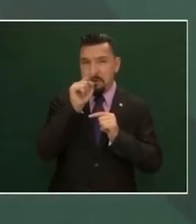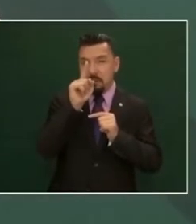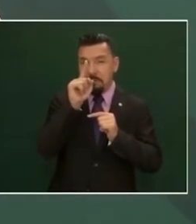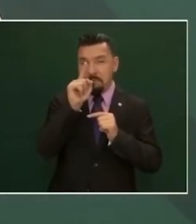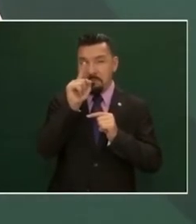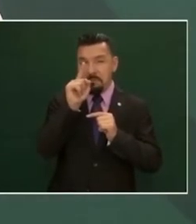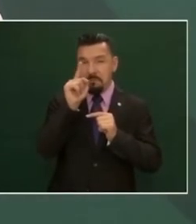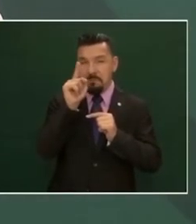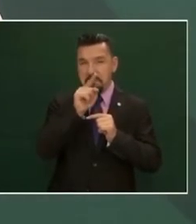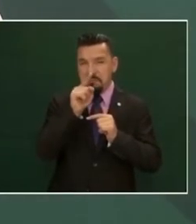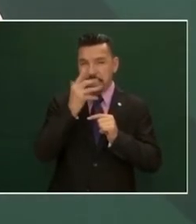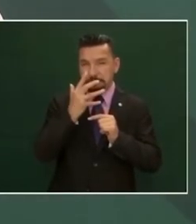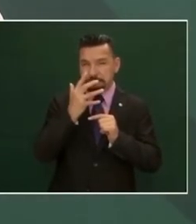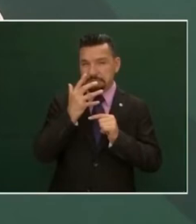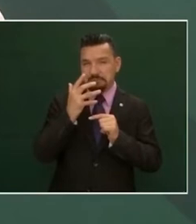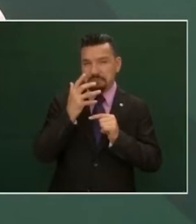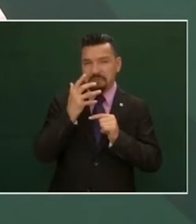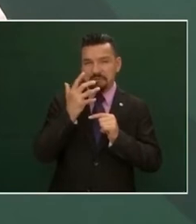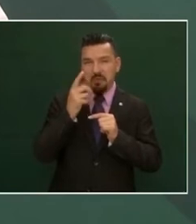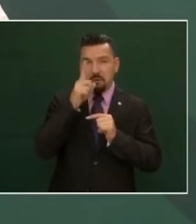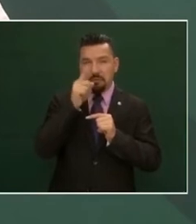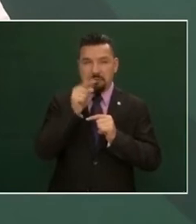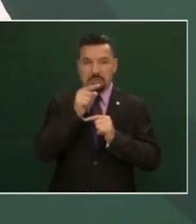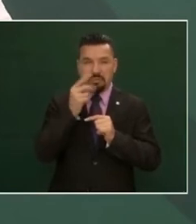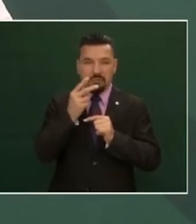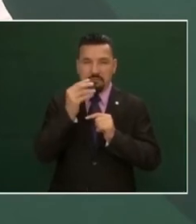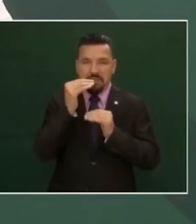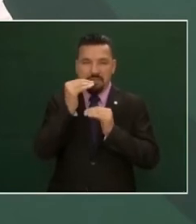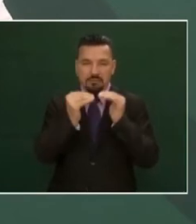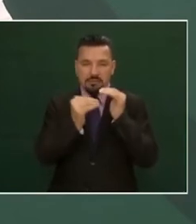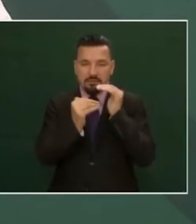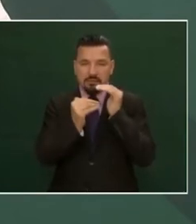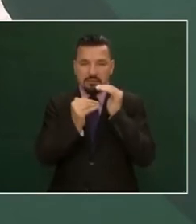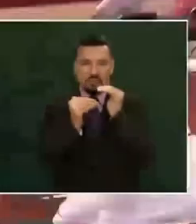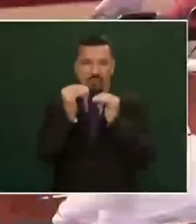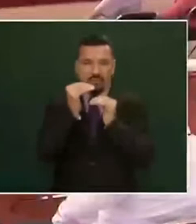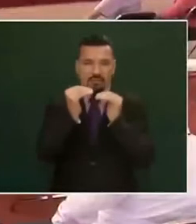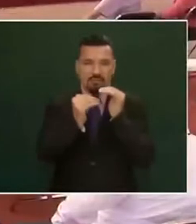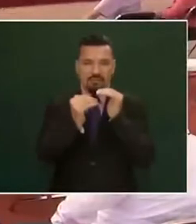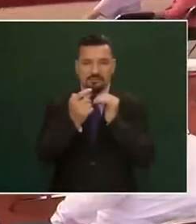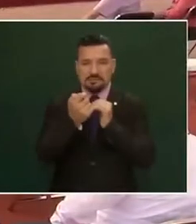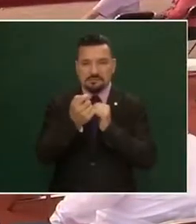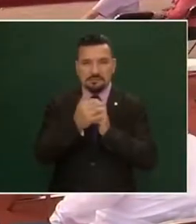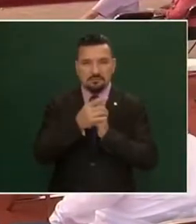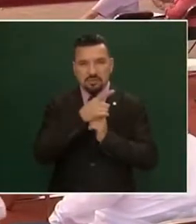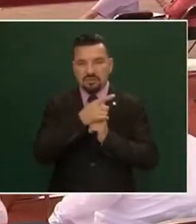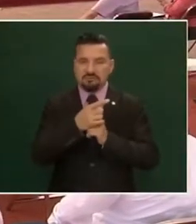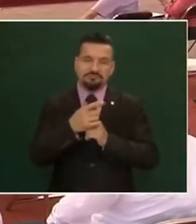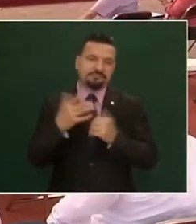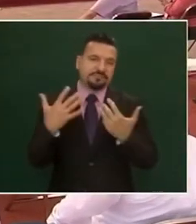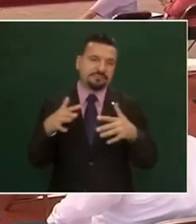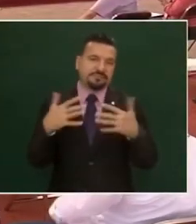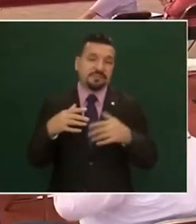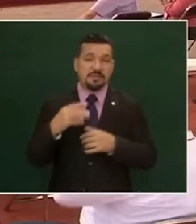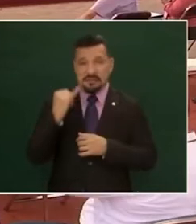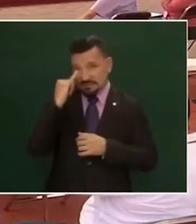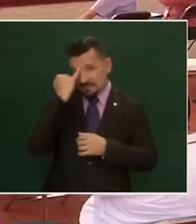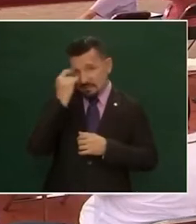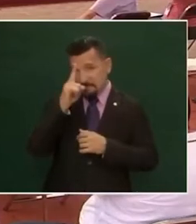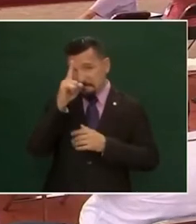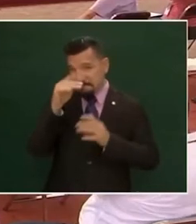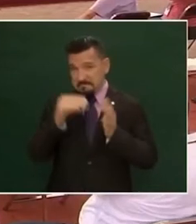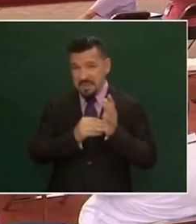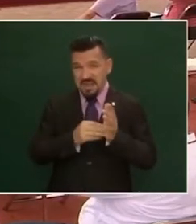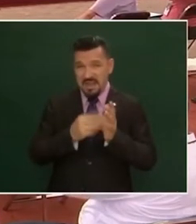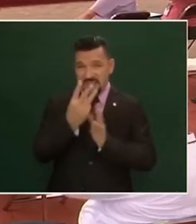pero es un fenómeno porque gobierna un país de mil trescientos